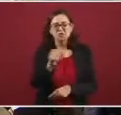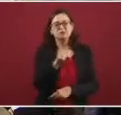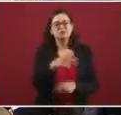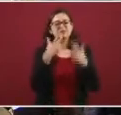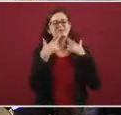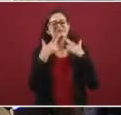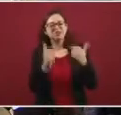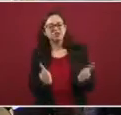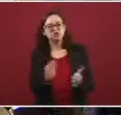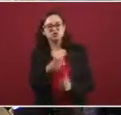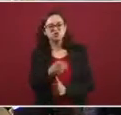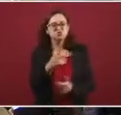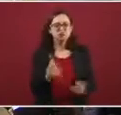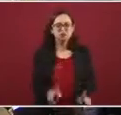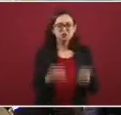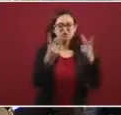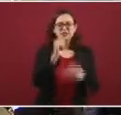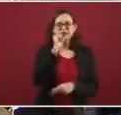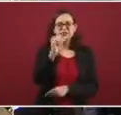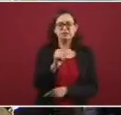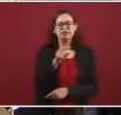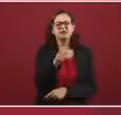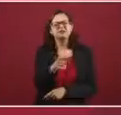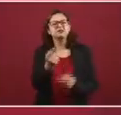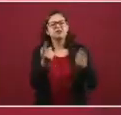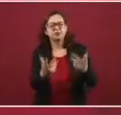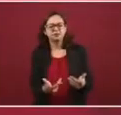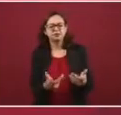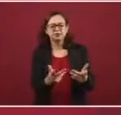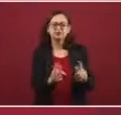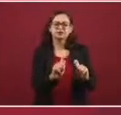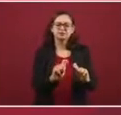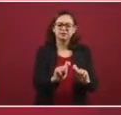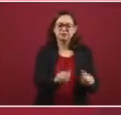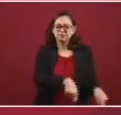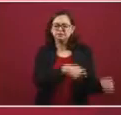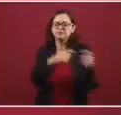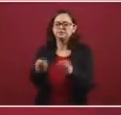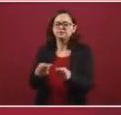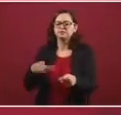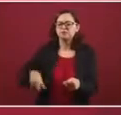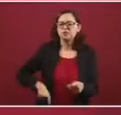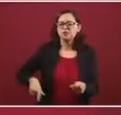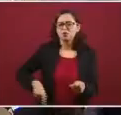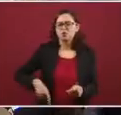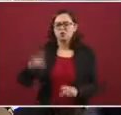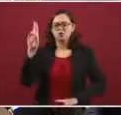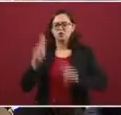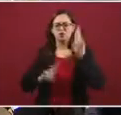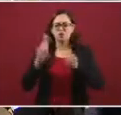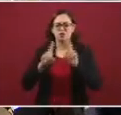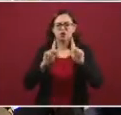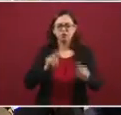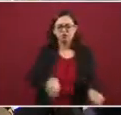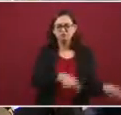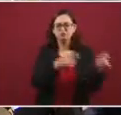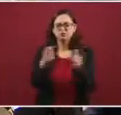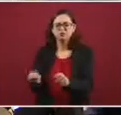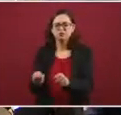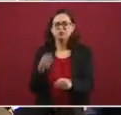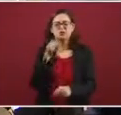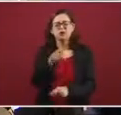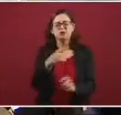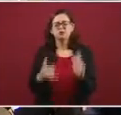al gobierno de Naucalpan para la